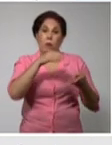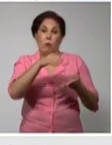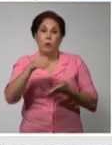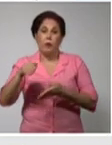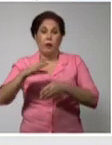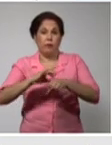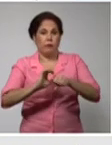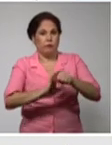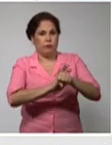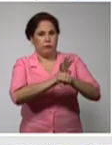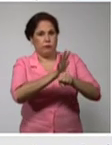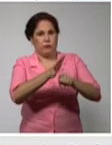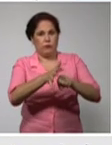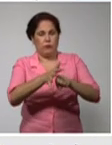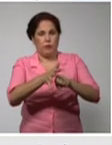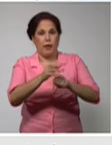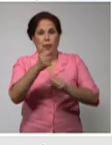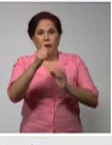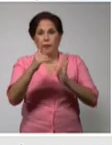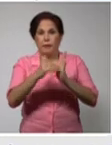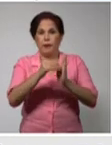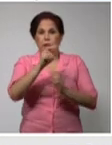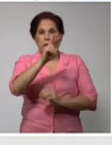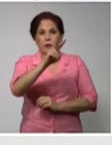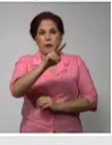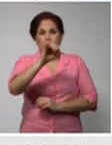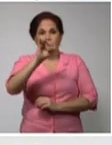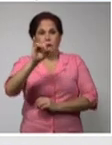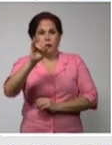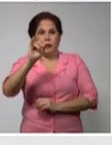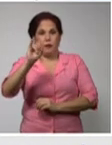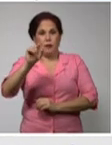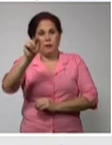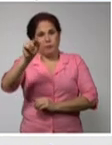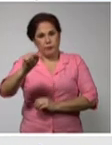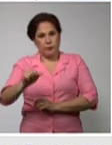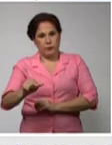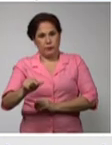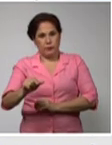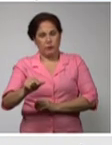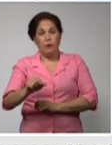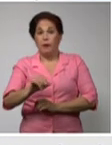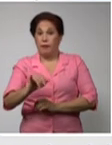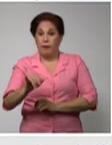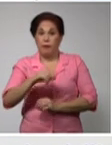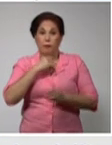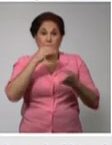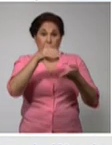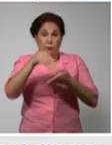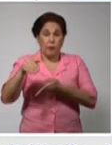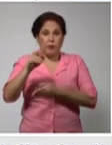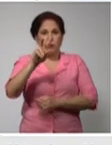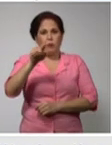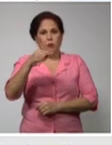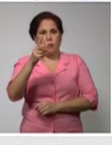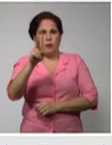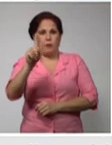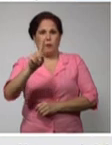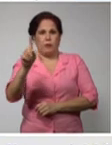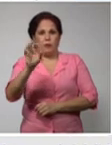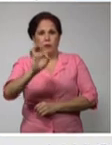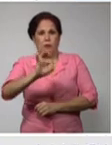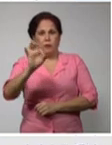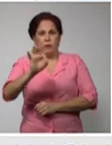-19 10 mil 276 letalidad de 2,21% y